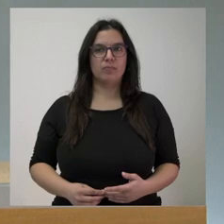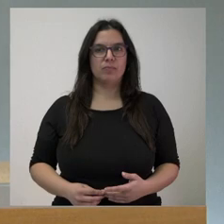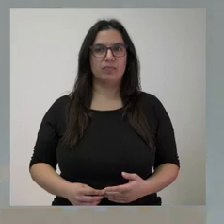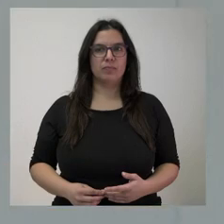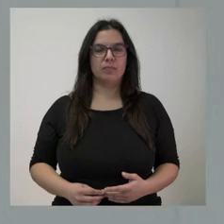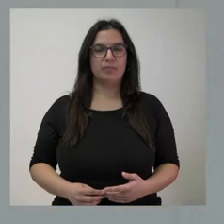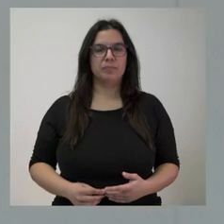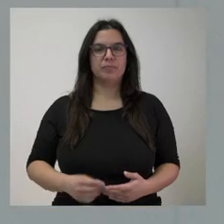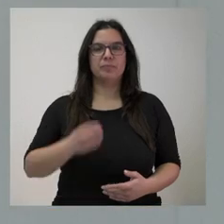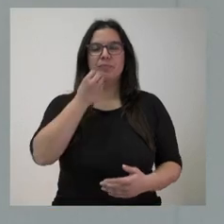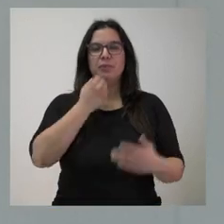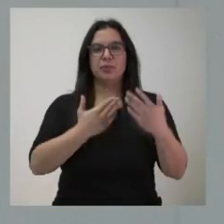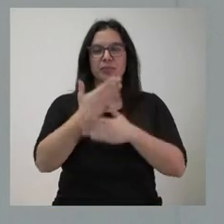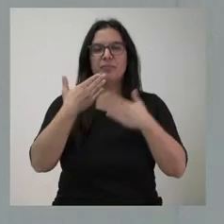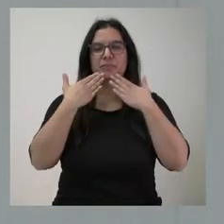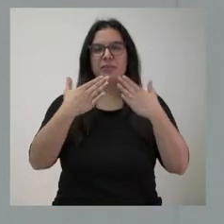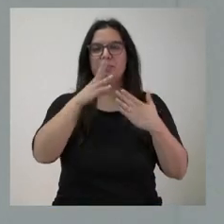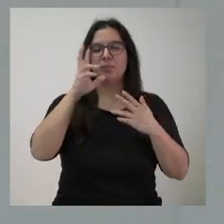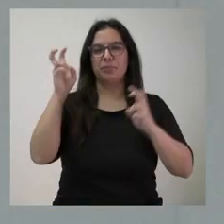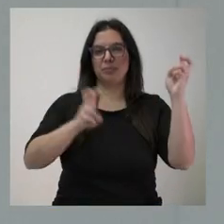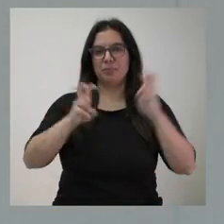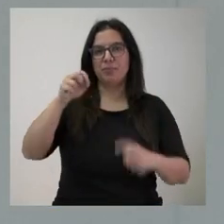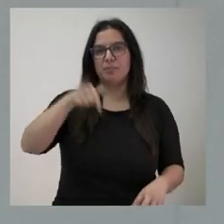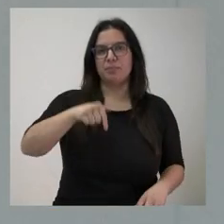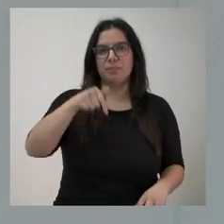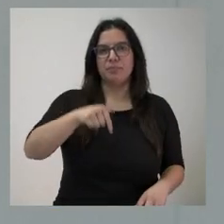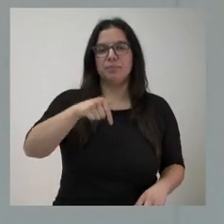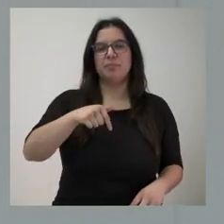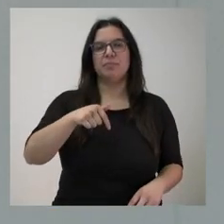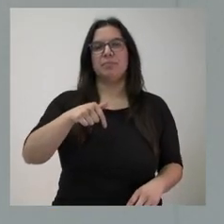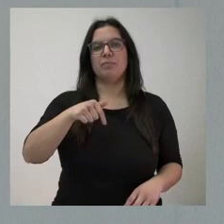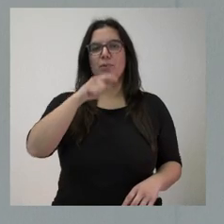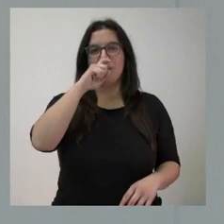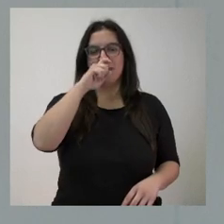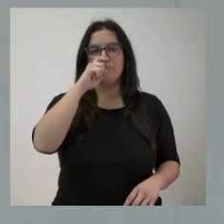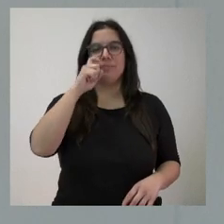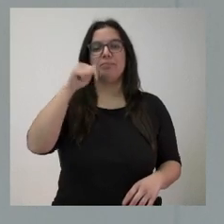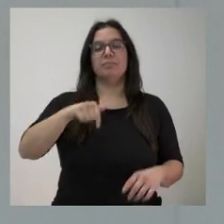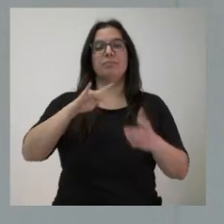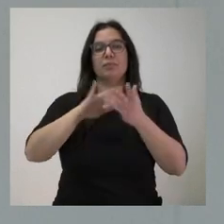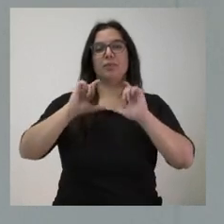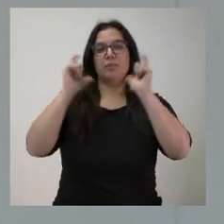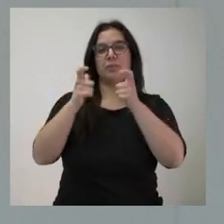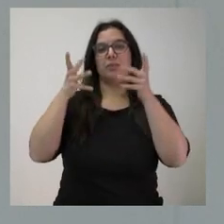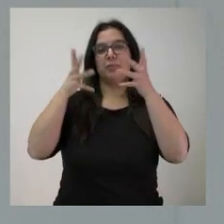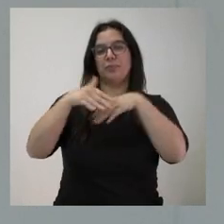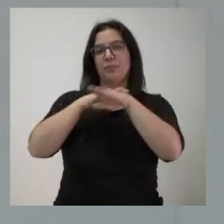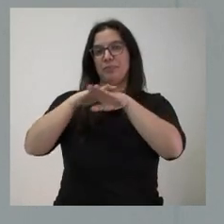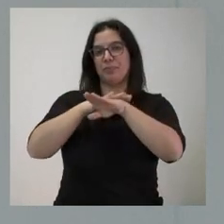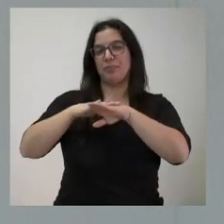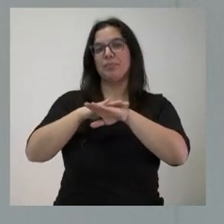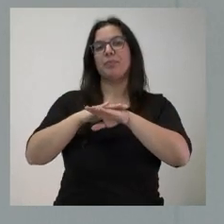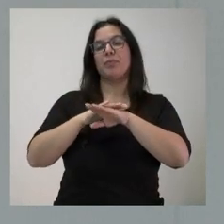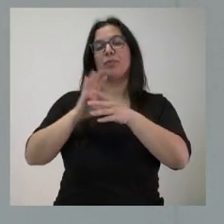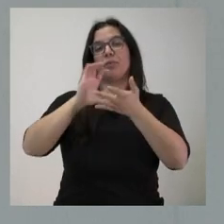Muy buenos días y muchas gracias por su presencia hoy aquí esta mañana en la que hemos celebrado una nueva reunión del Consejo de Gobierno de Castilla y